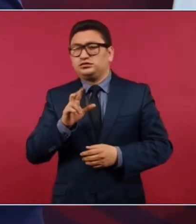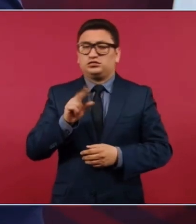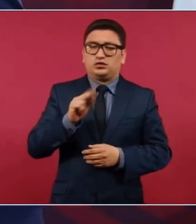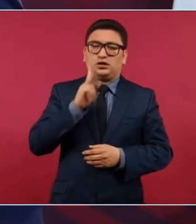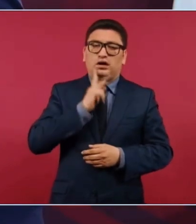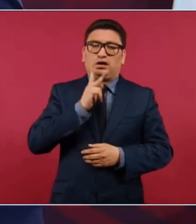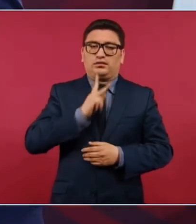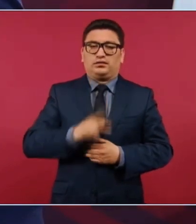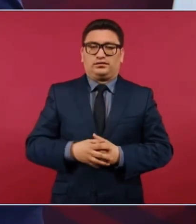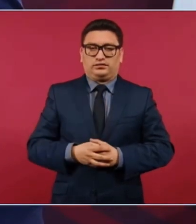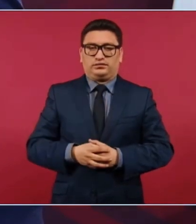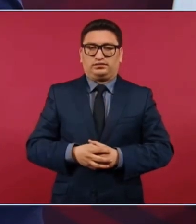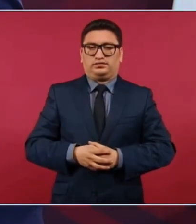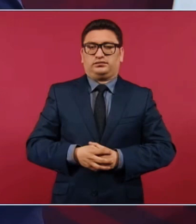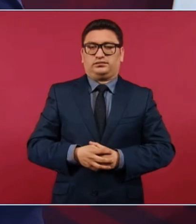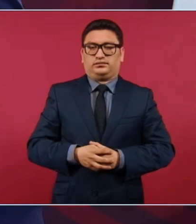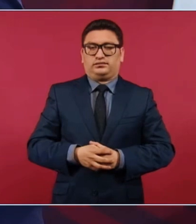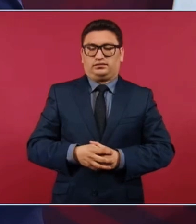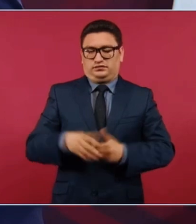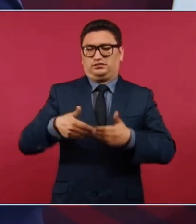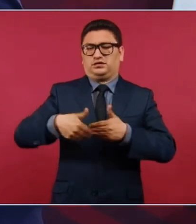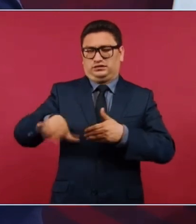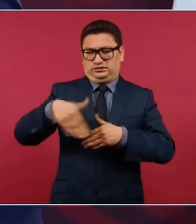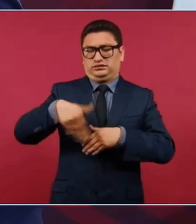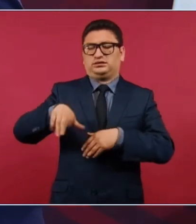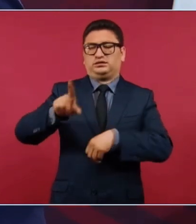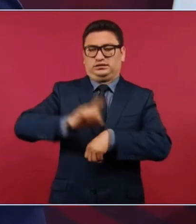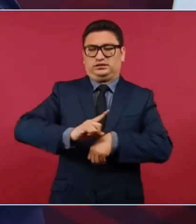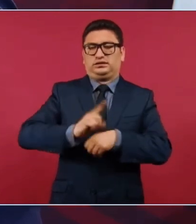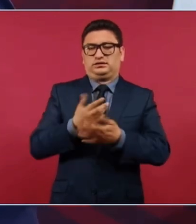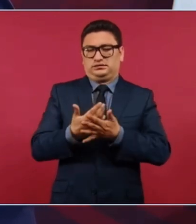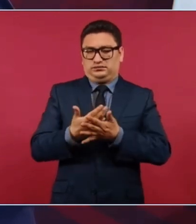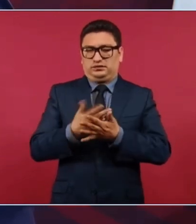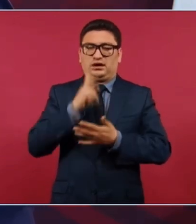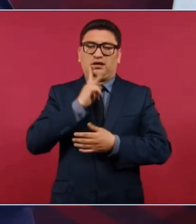en unos días más vamos a saber.